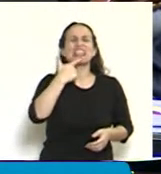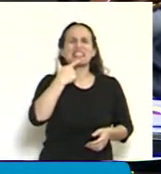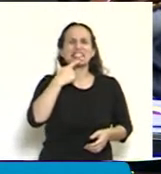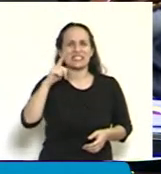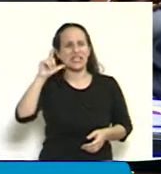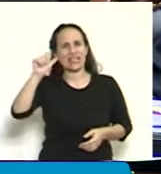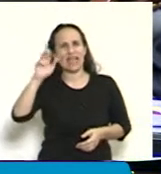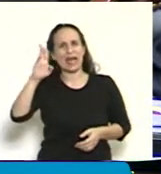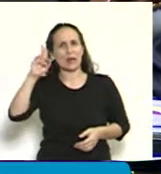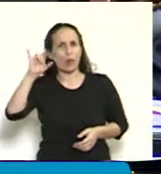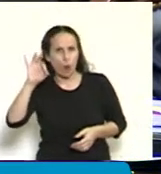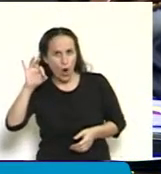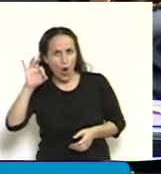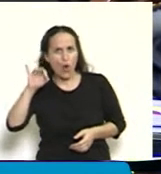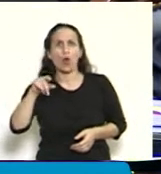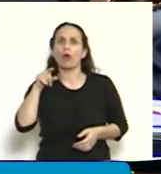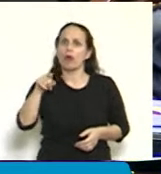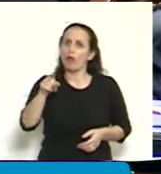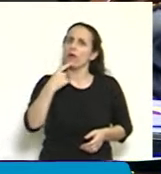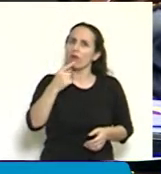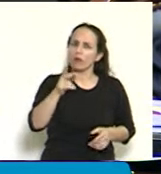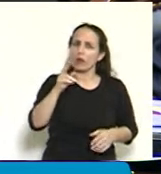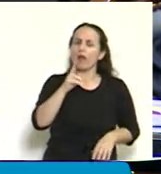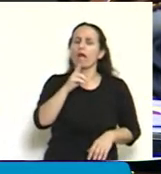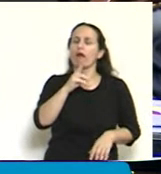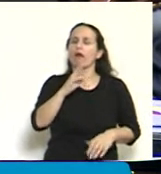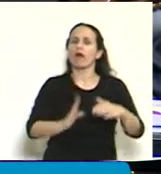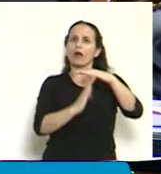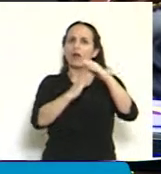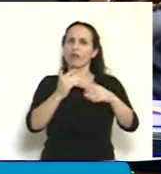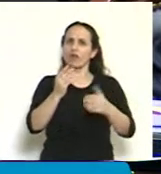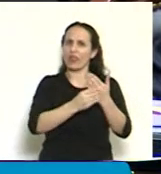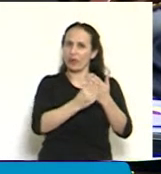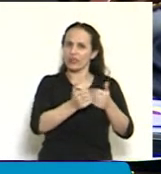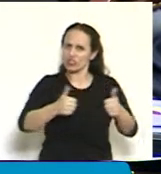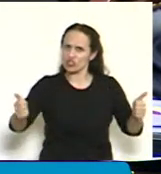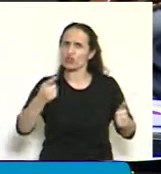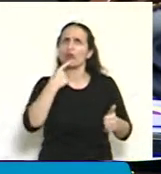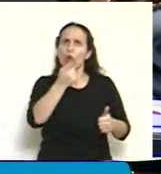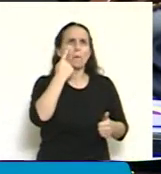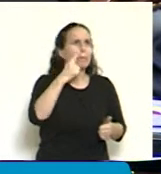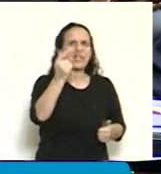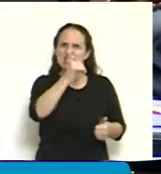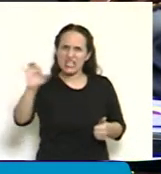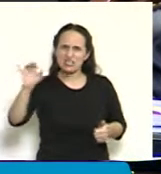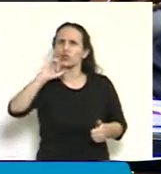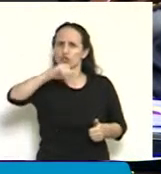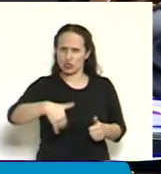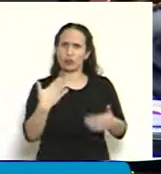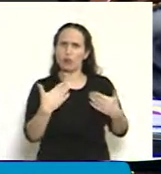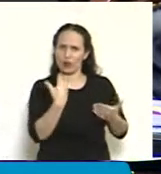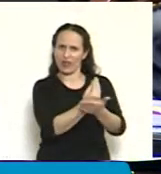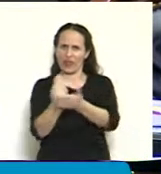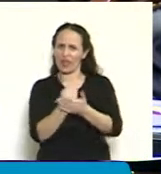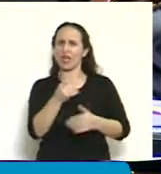Y se le autorizó al jefe de gabinete incorporarle los cargos, se acuerdan los 1.600 que podían nombrar en el